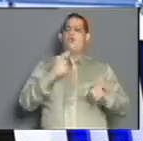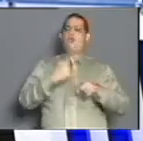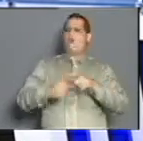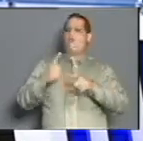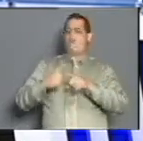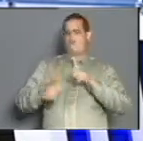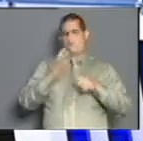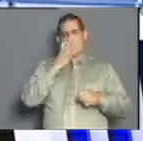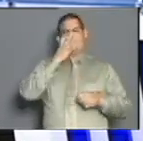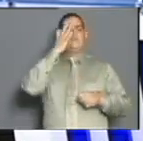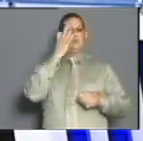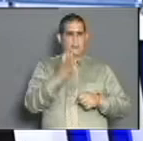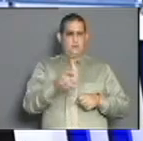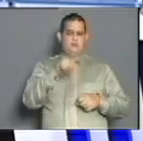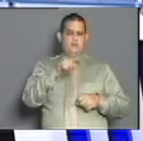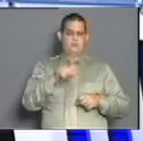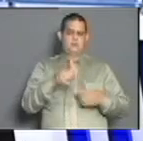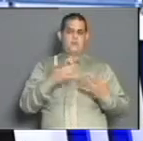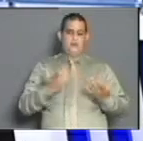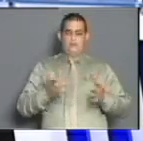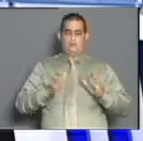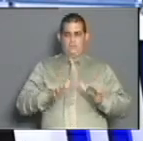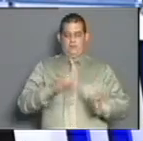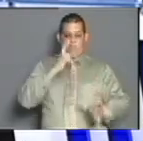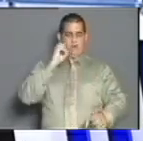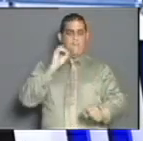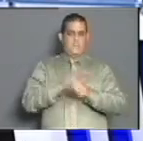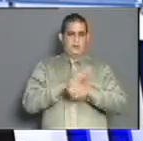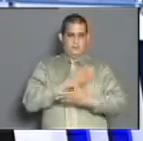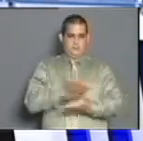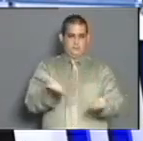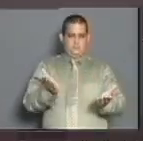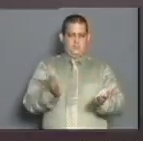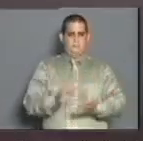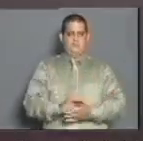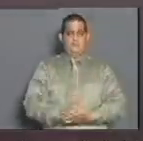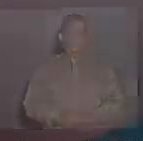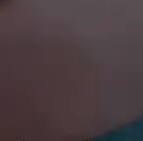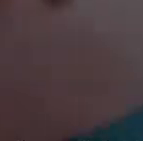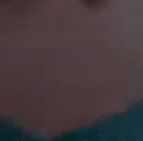relacionados con el SARS-CoV-2. Una pausa y ya entramos en materia noticiosa.